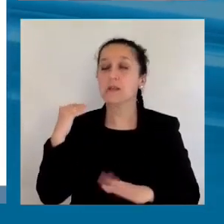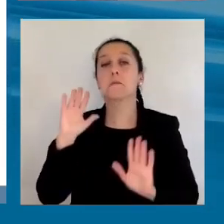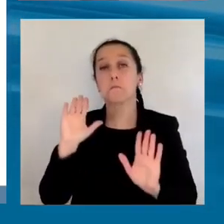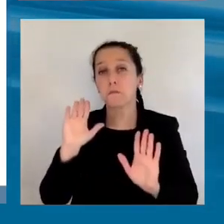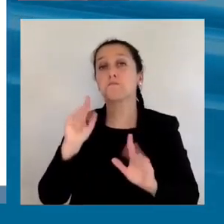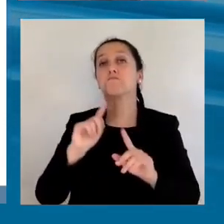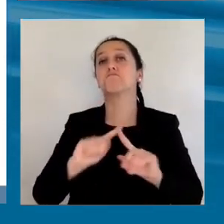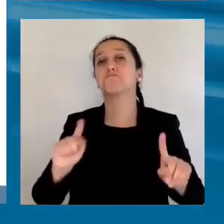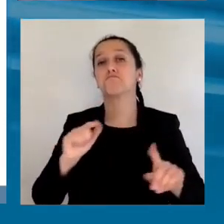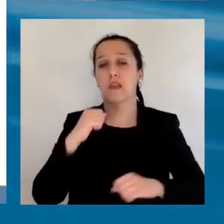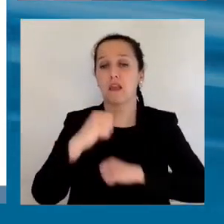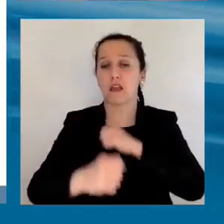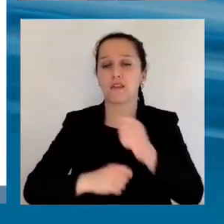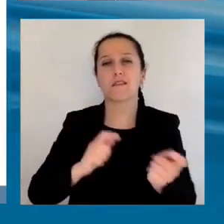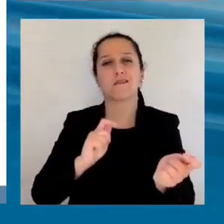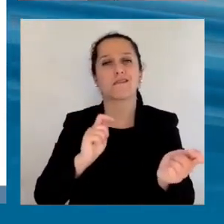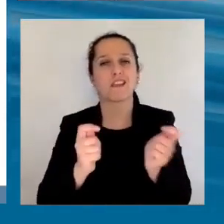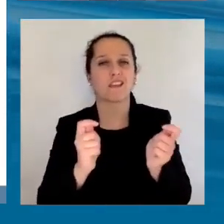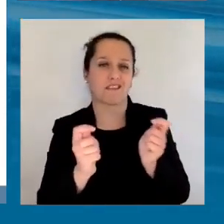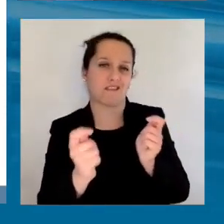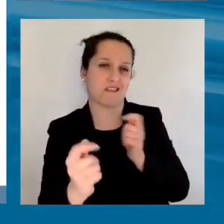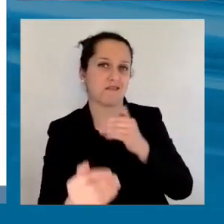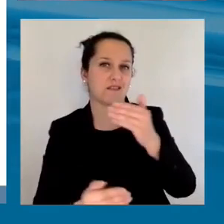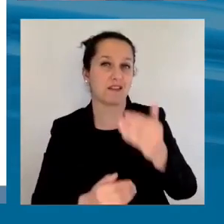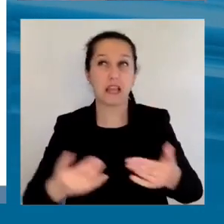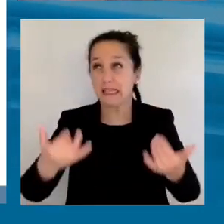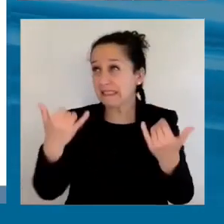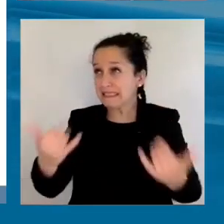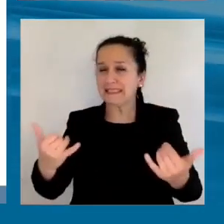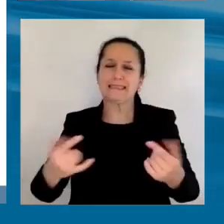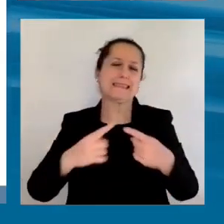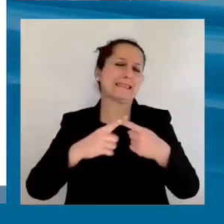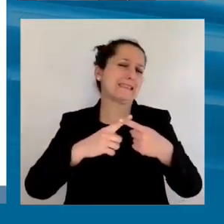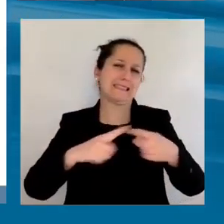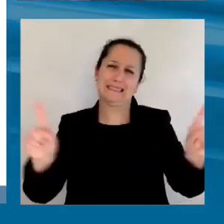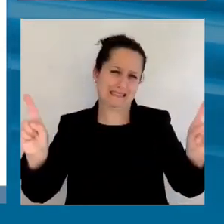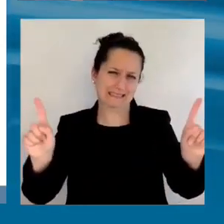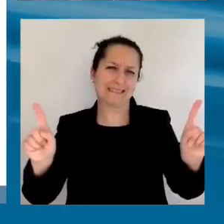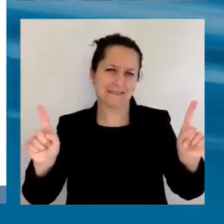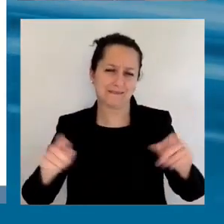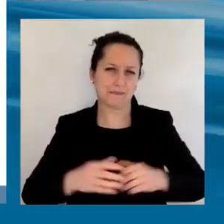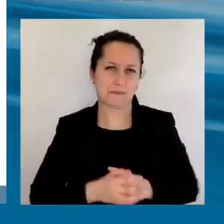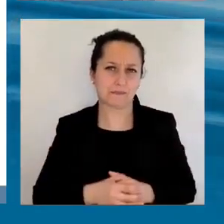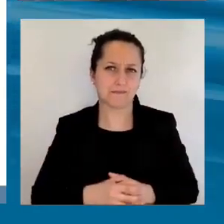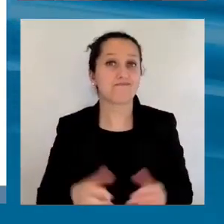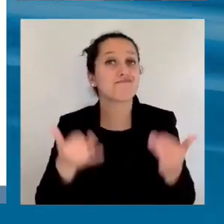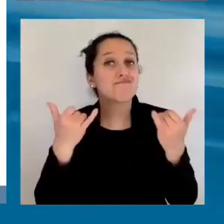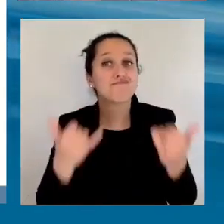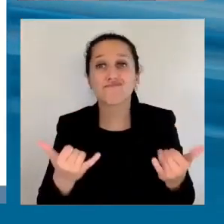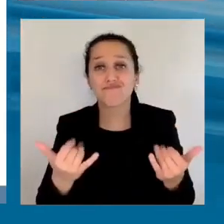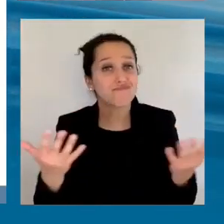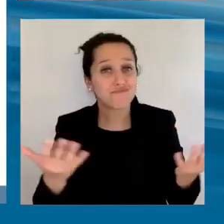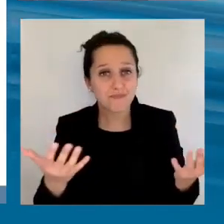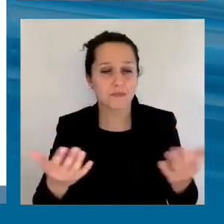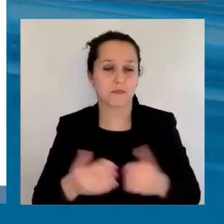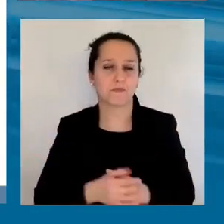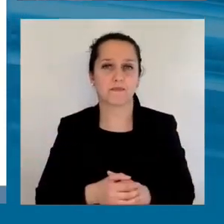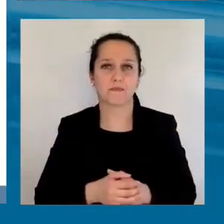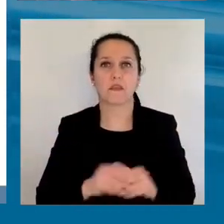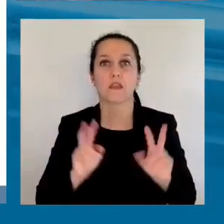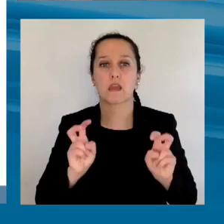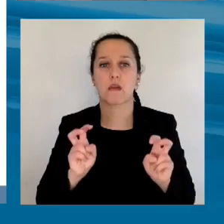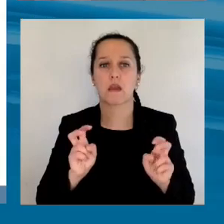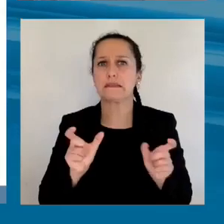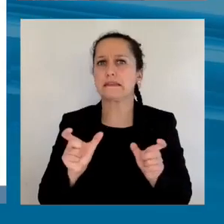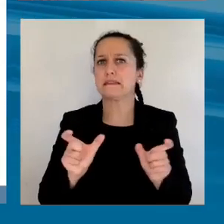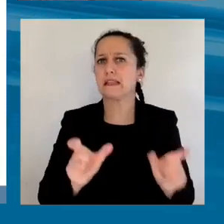y ahora estamos en un escenario muy, muy distinto. ¿Cuál es el escenario actual? Ahora, el término seguridad, que antes